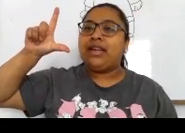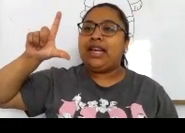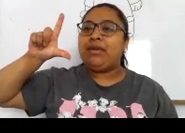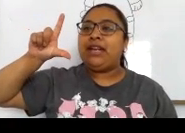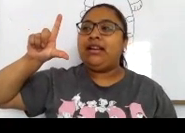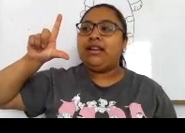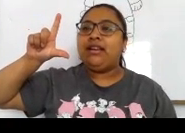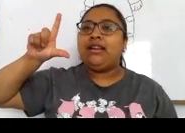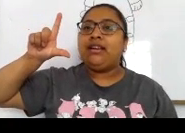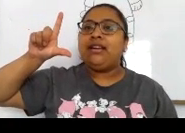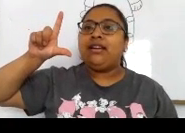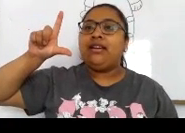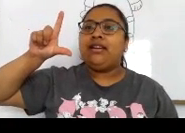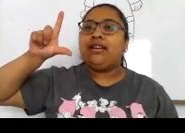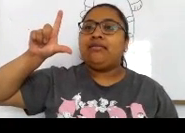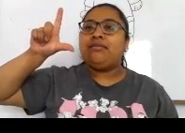L, miren